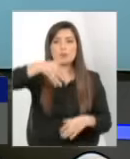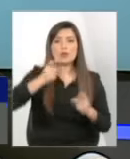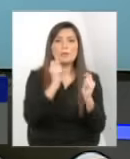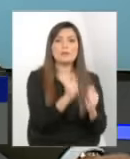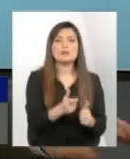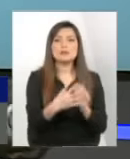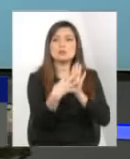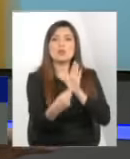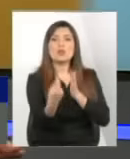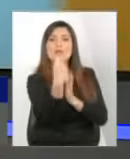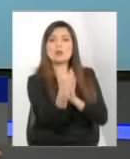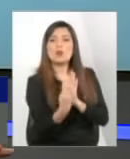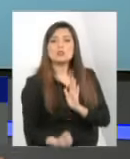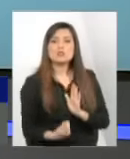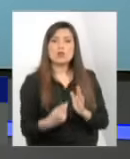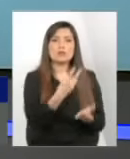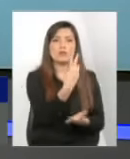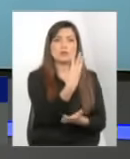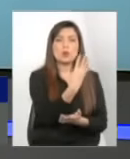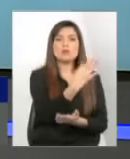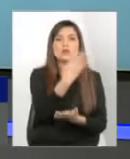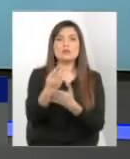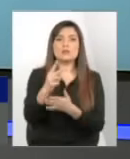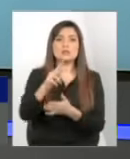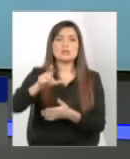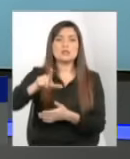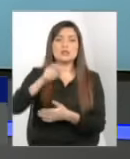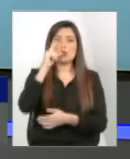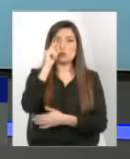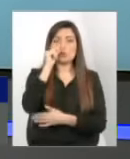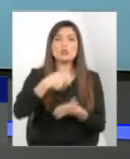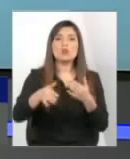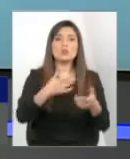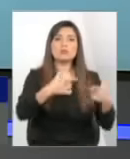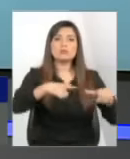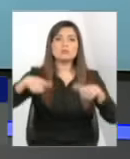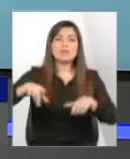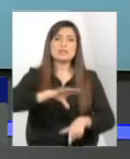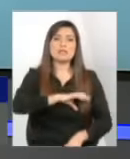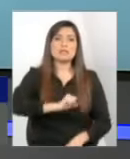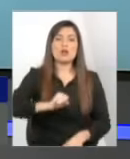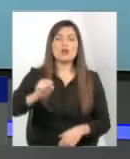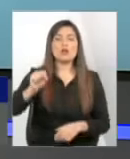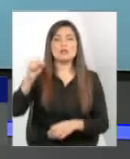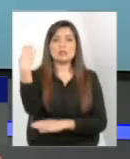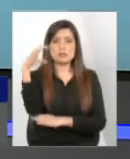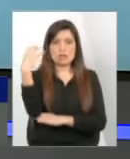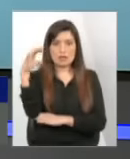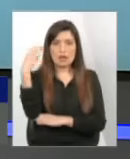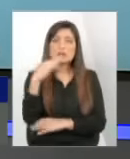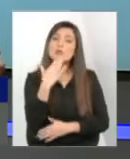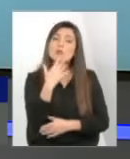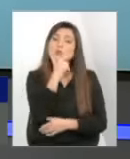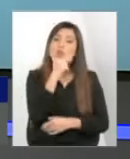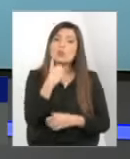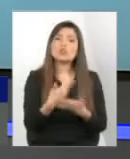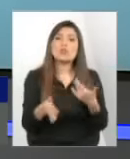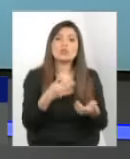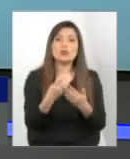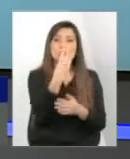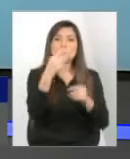evaluación desde el 24 al 27 de octubre va a ser en las sedes de Santiago y La Serena así que cualquier duda www